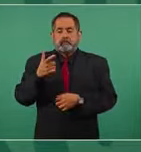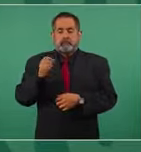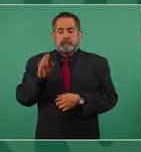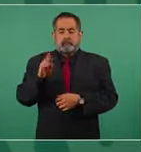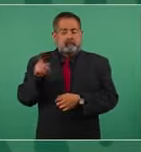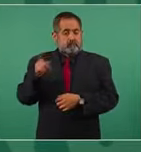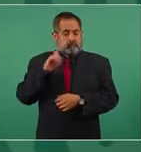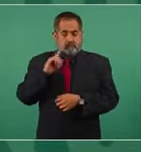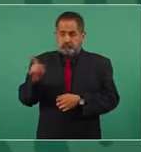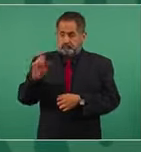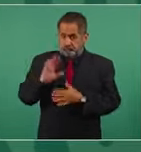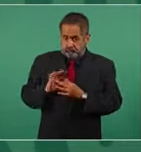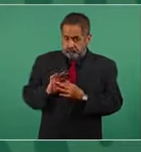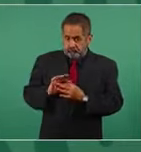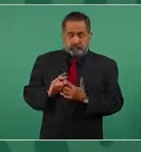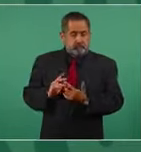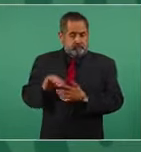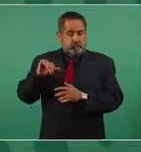lo está